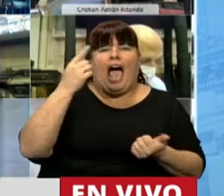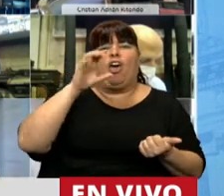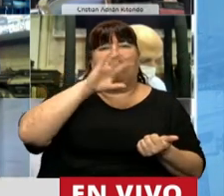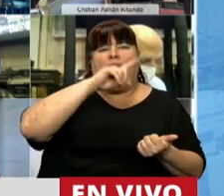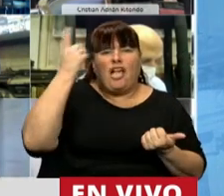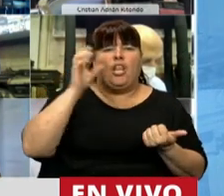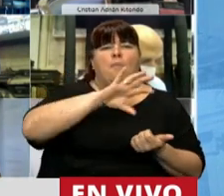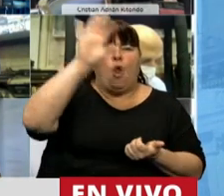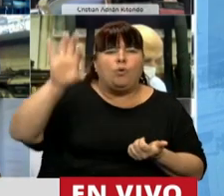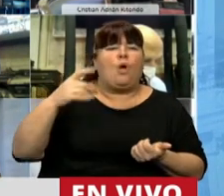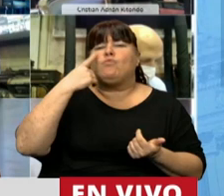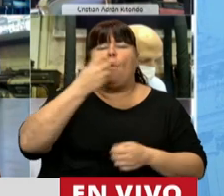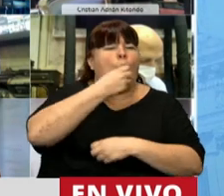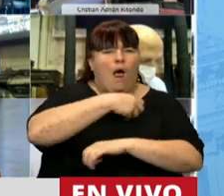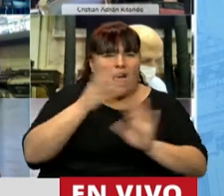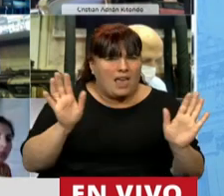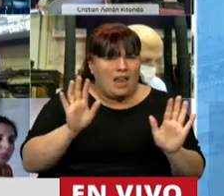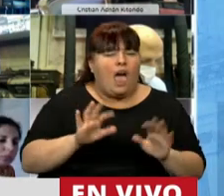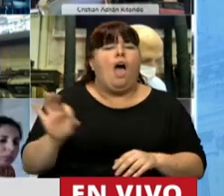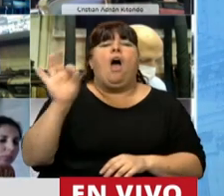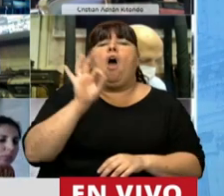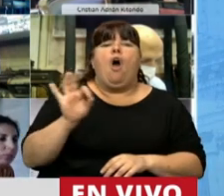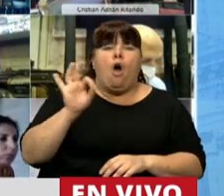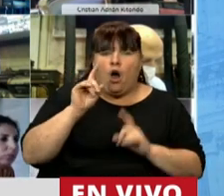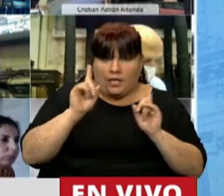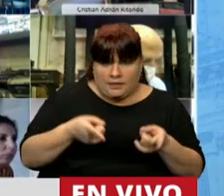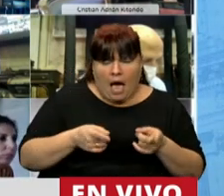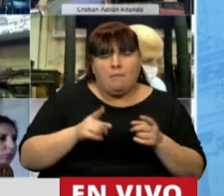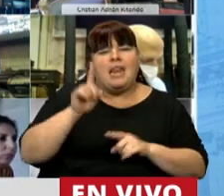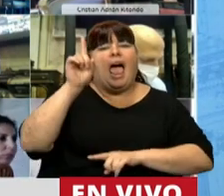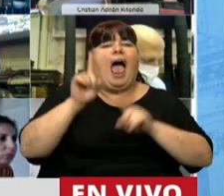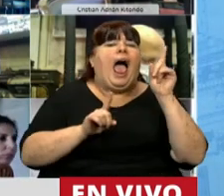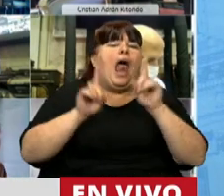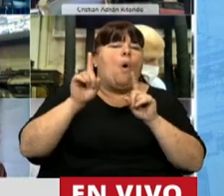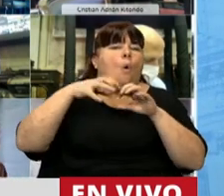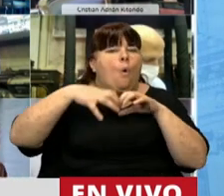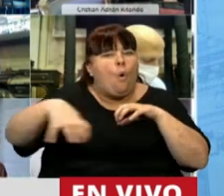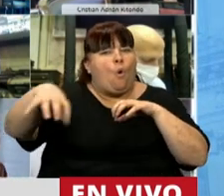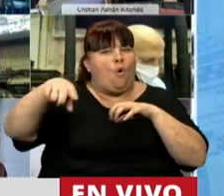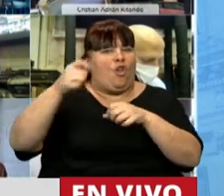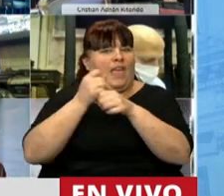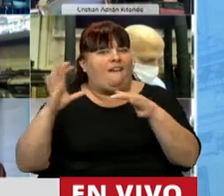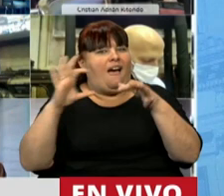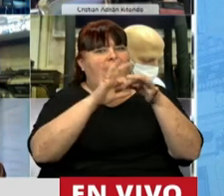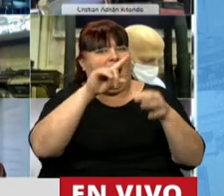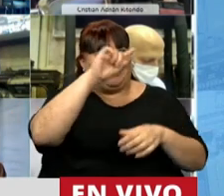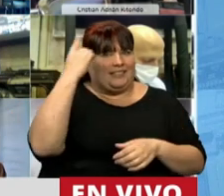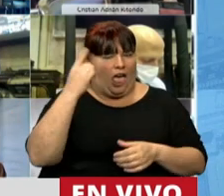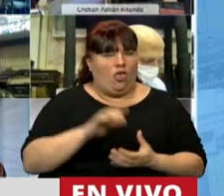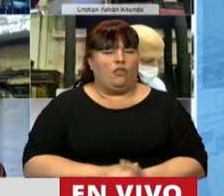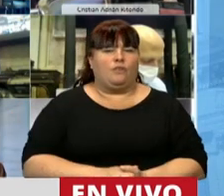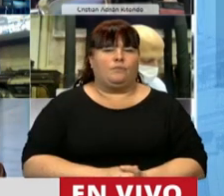nacional, provincial o municipal, o ejercida por alguna extensión funcional de este Estado.